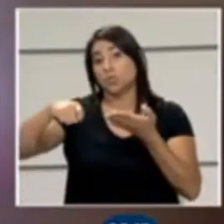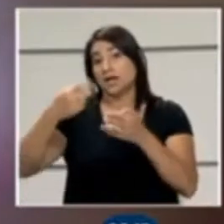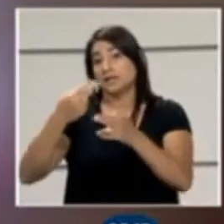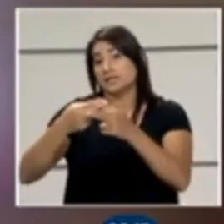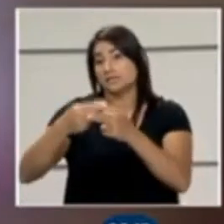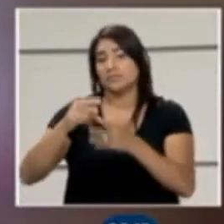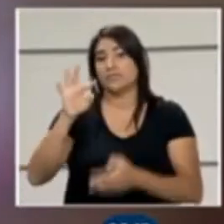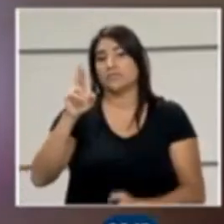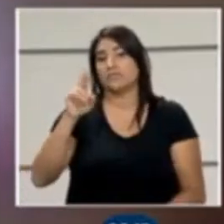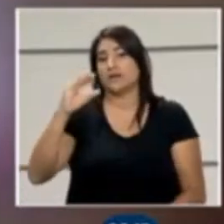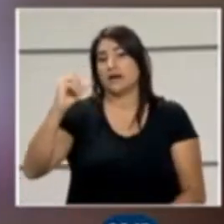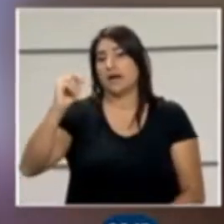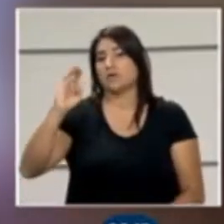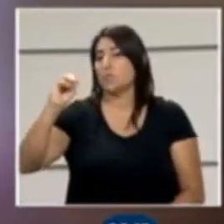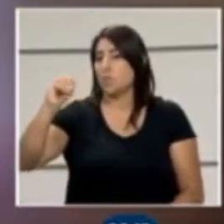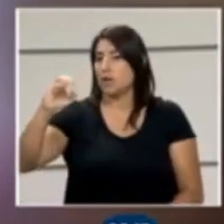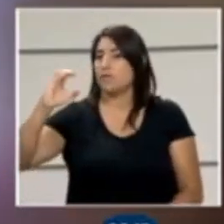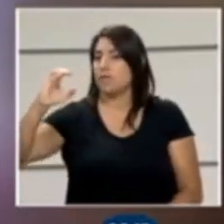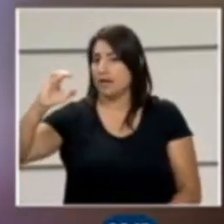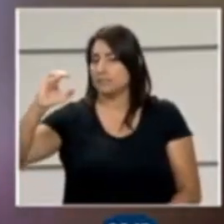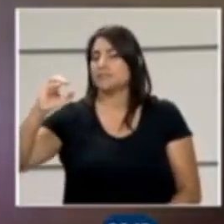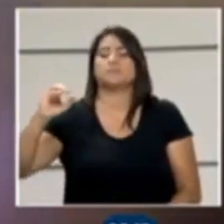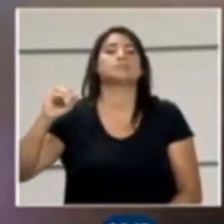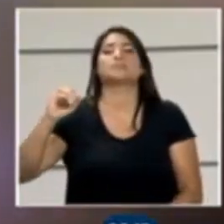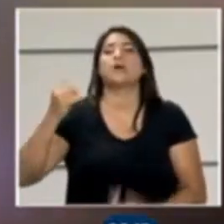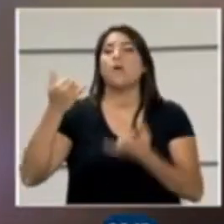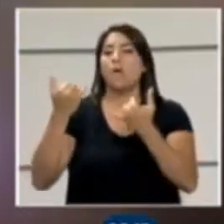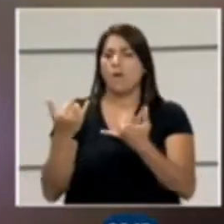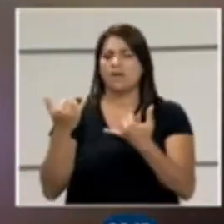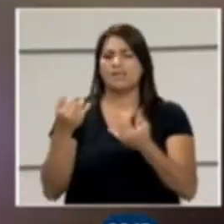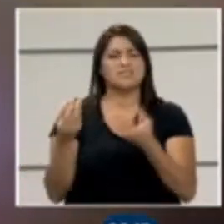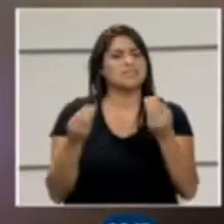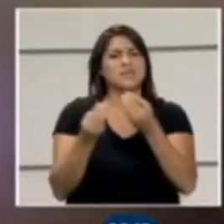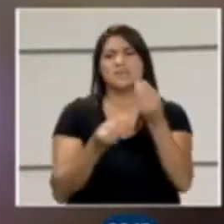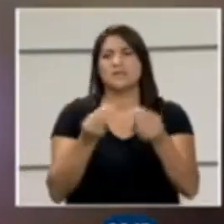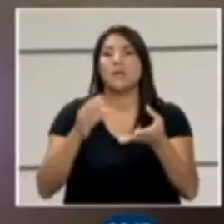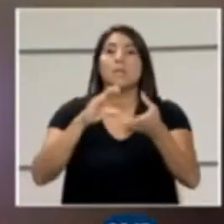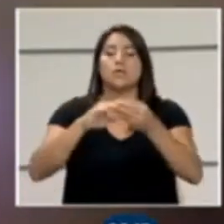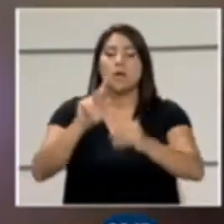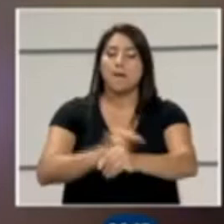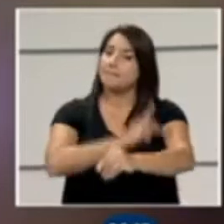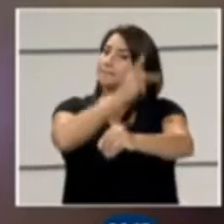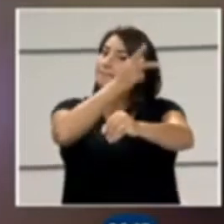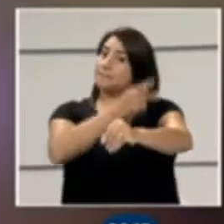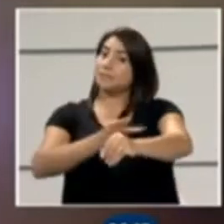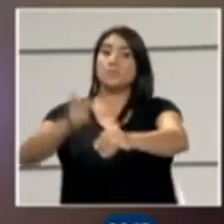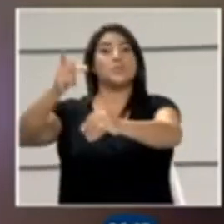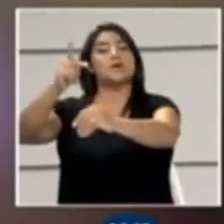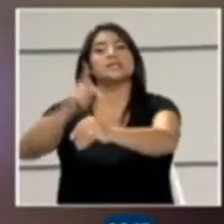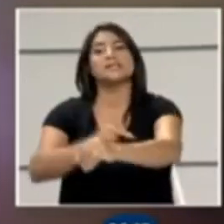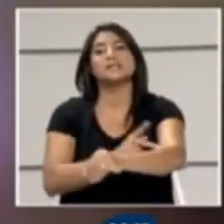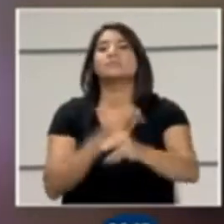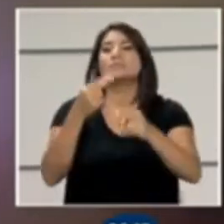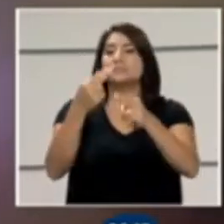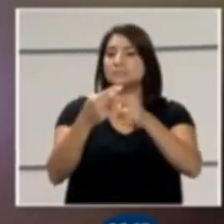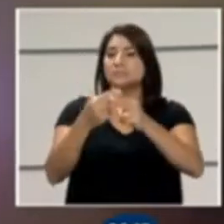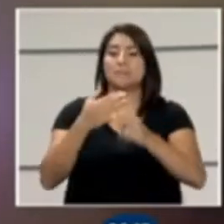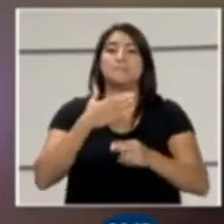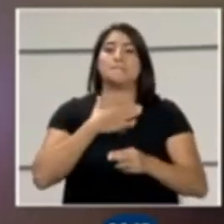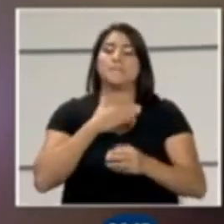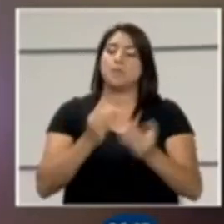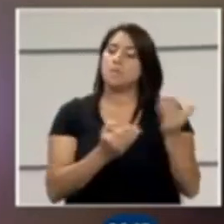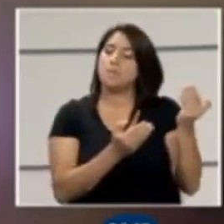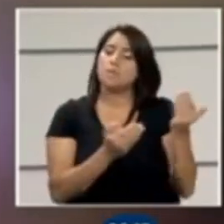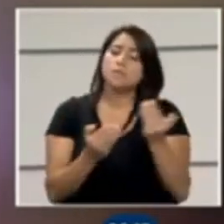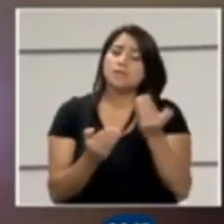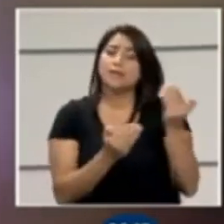Ricardo Moreño Cañas y hoy les voy a contar una poesía. Se llama Mi Muñequita,